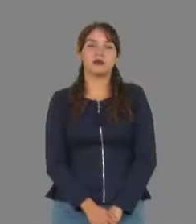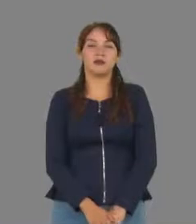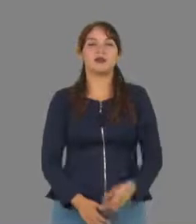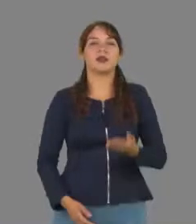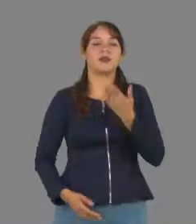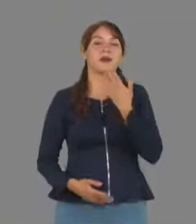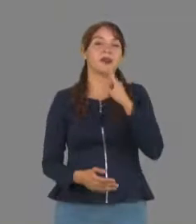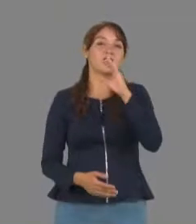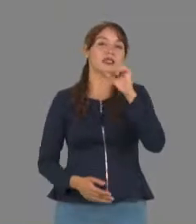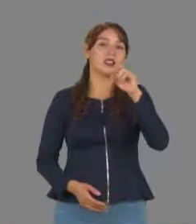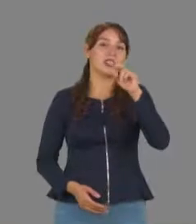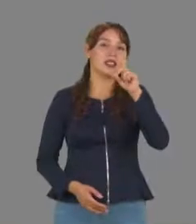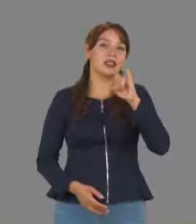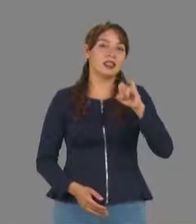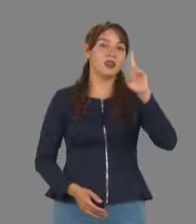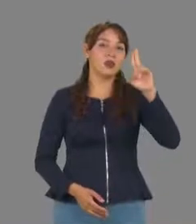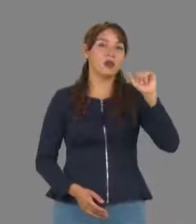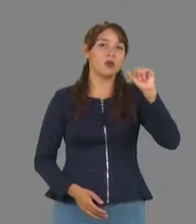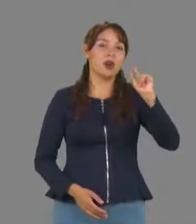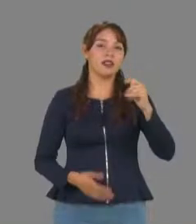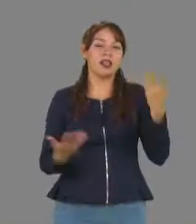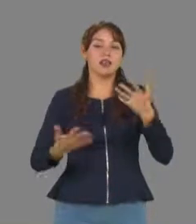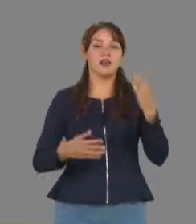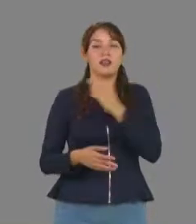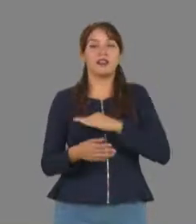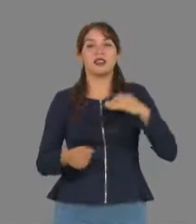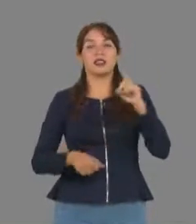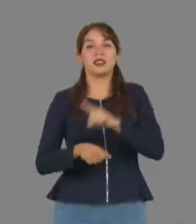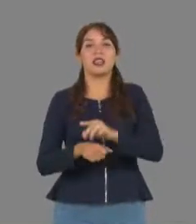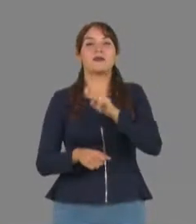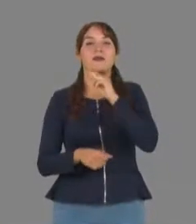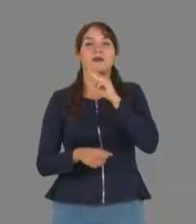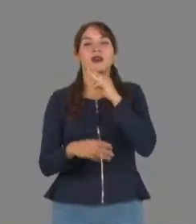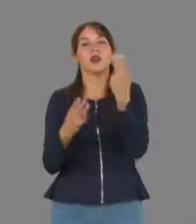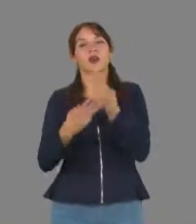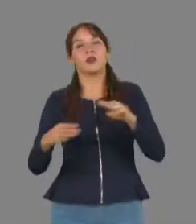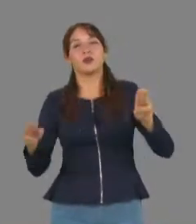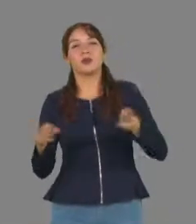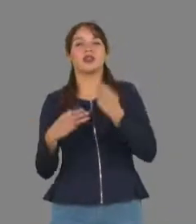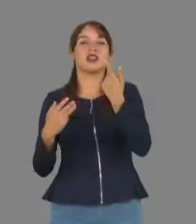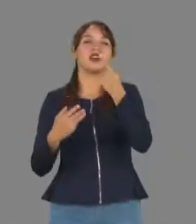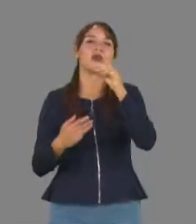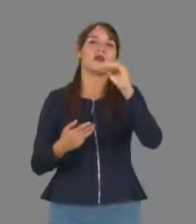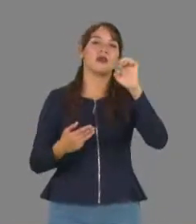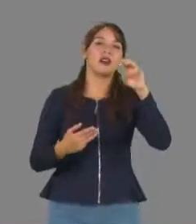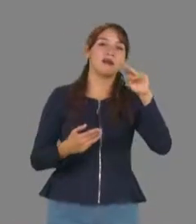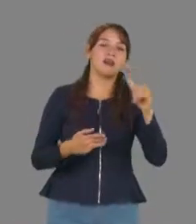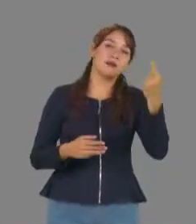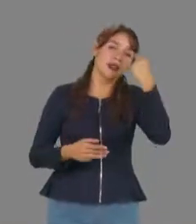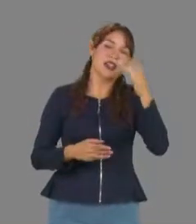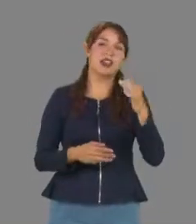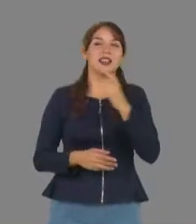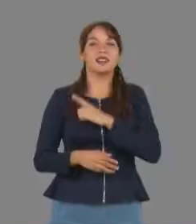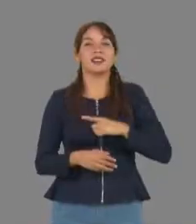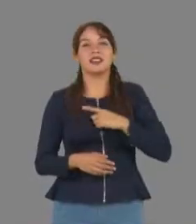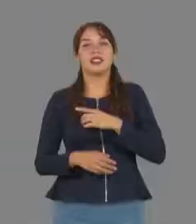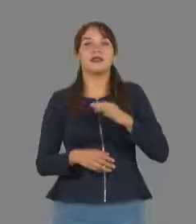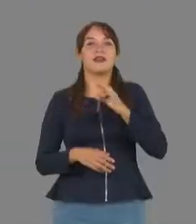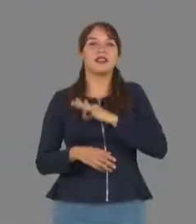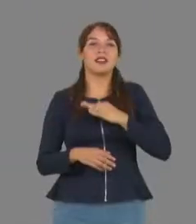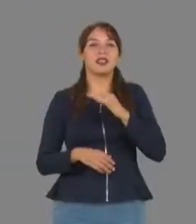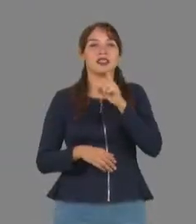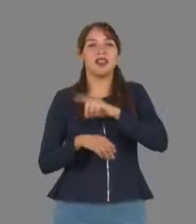El Cendiguat celebra a las mamás con un emotivo festival de música, poemas y talento, denominado Dulce Homenaje a Mamá.